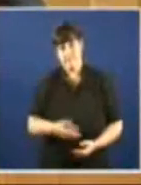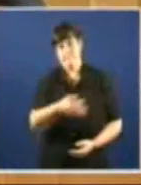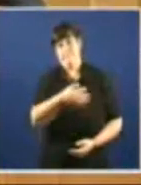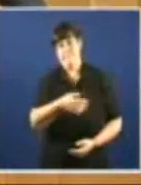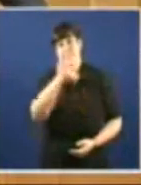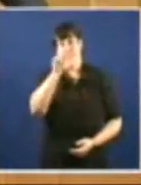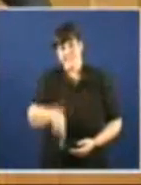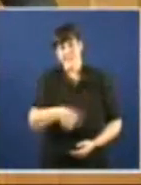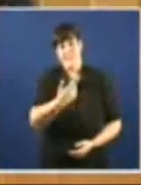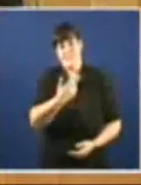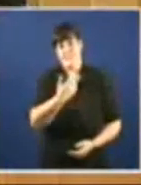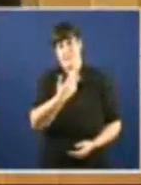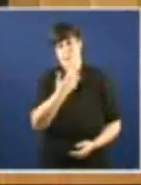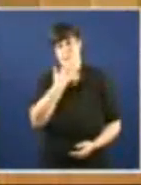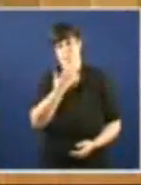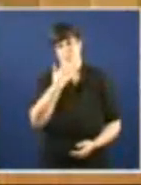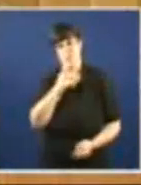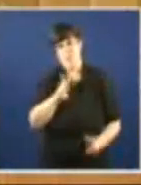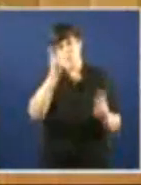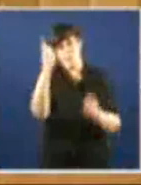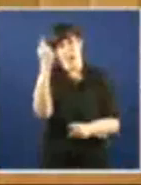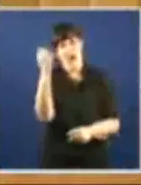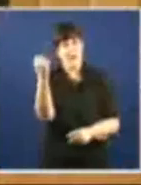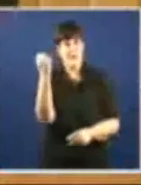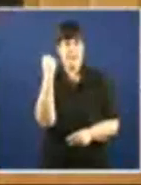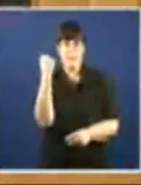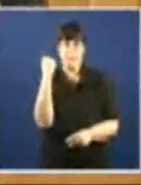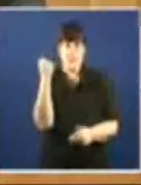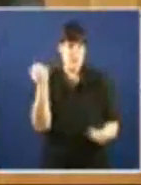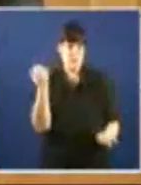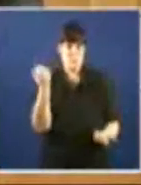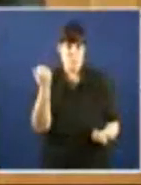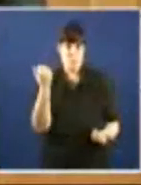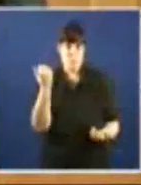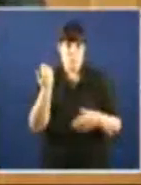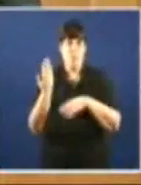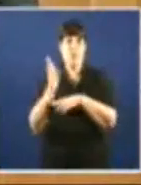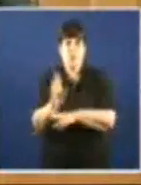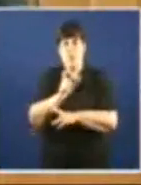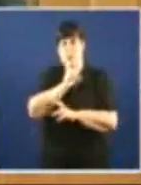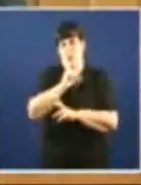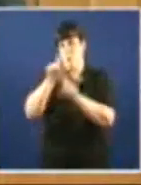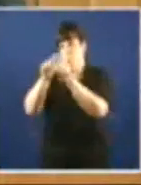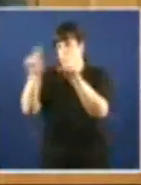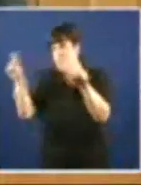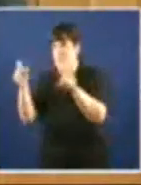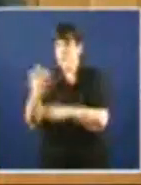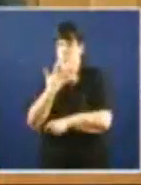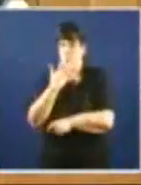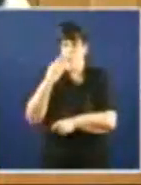da aberrante Irracionalidade do capitalismo Representado na máxima expresión Neste tipo de empresas Como Barrick Gold